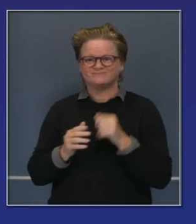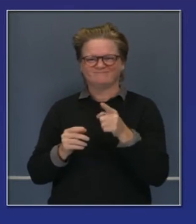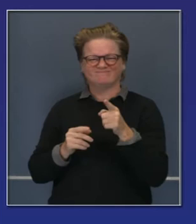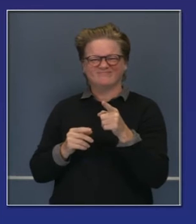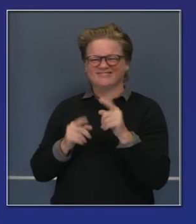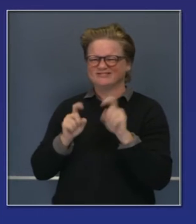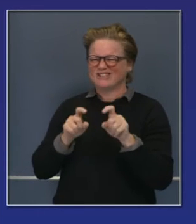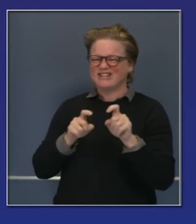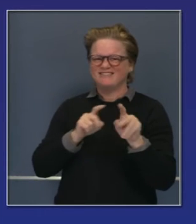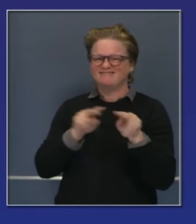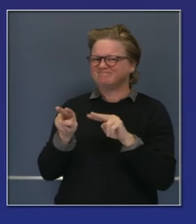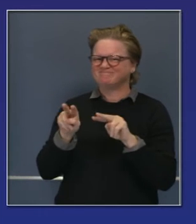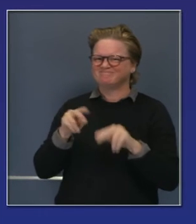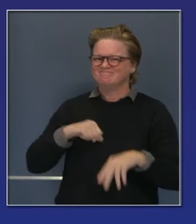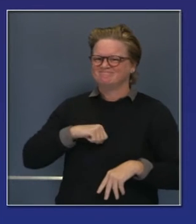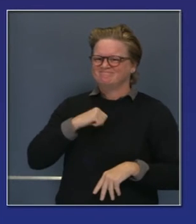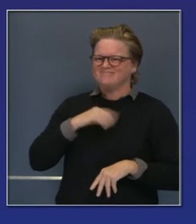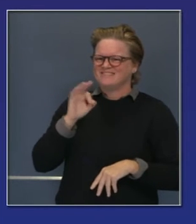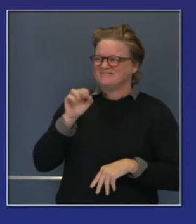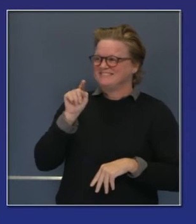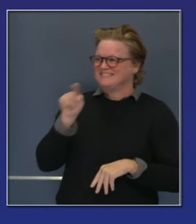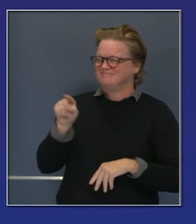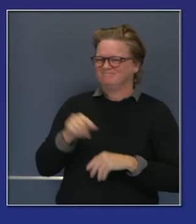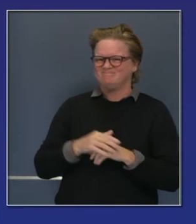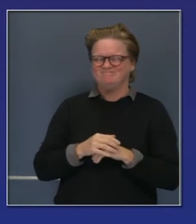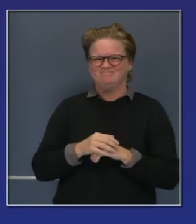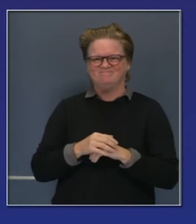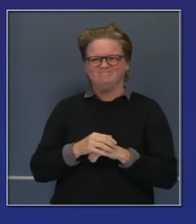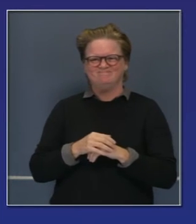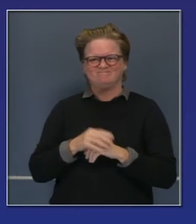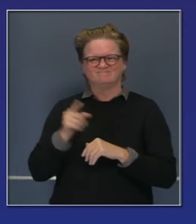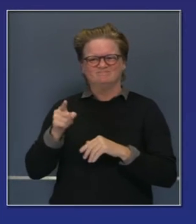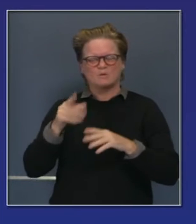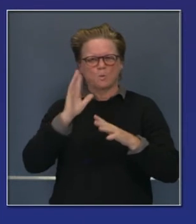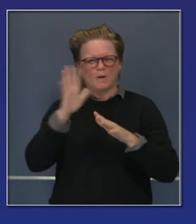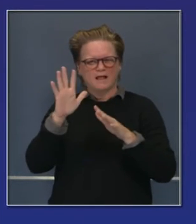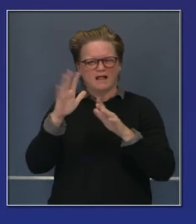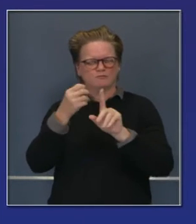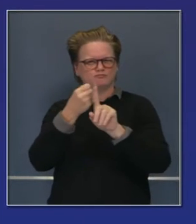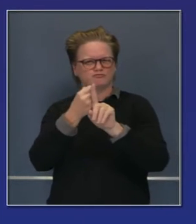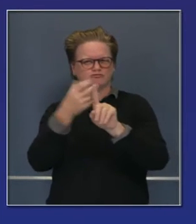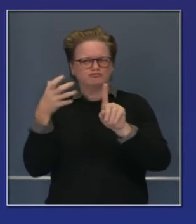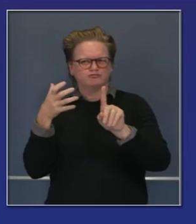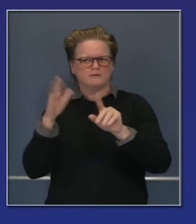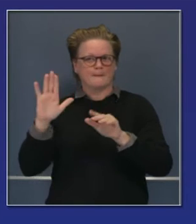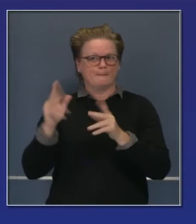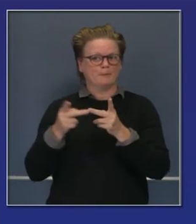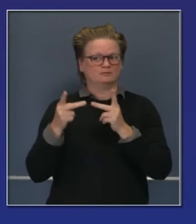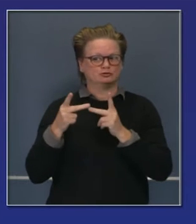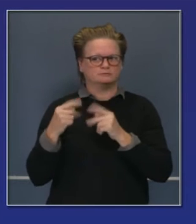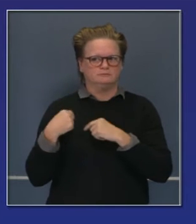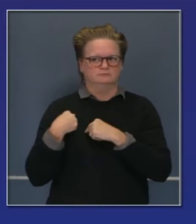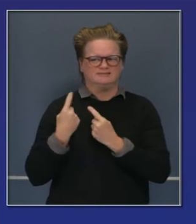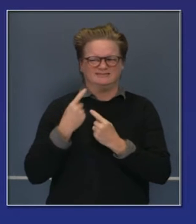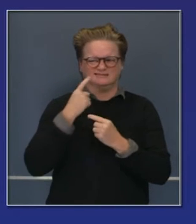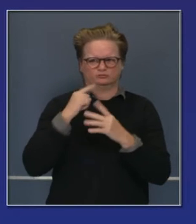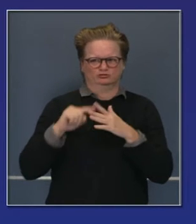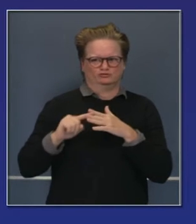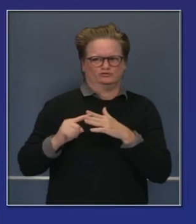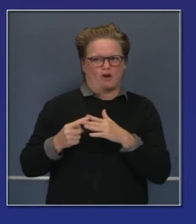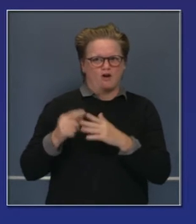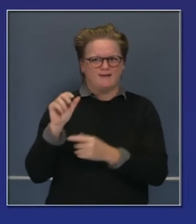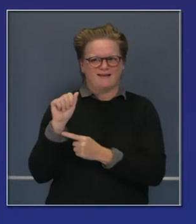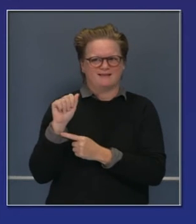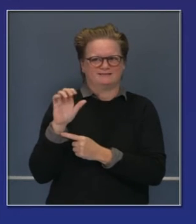liderazgo. Ahorita lo van a oír hablar y les hablará un poco de lo que ha hecho desde que comenzó en Covered